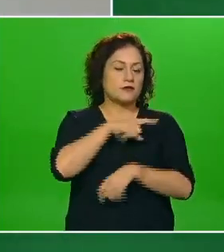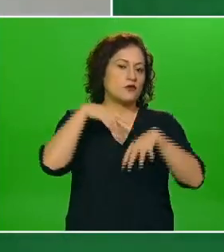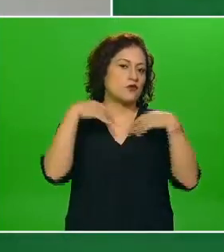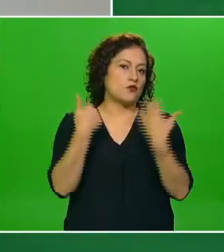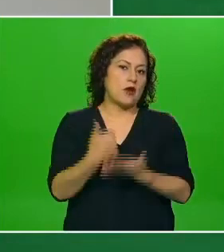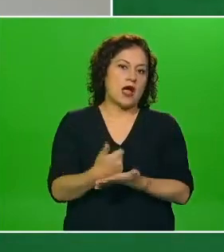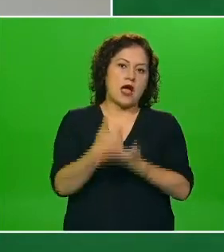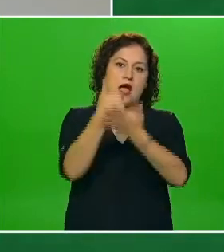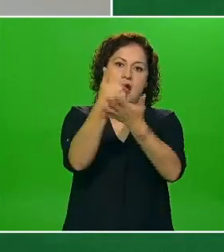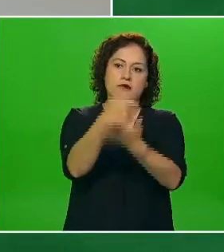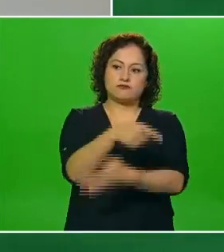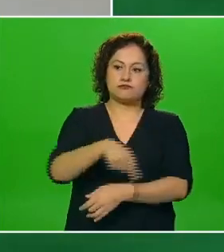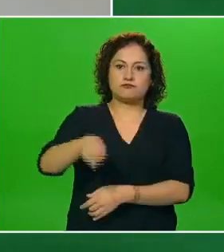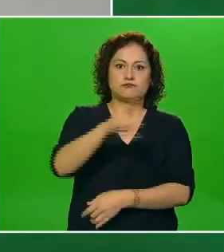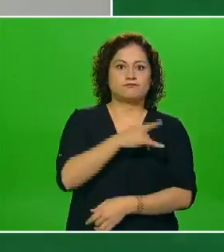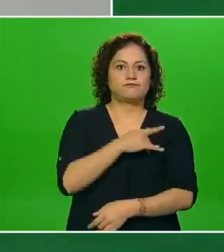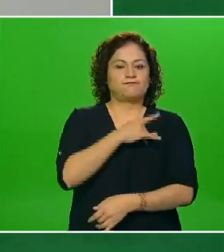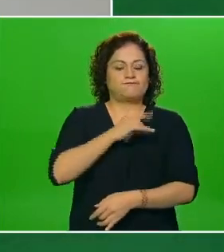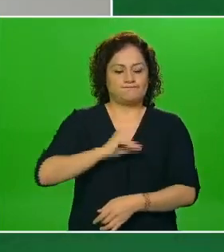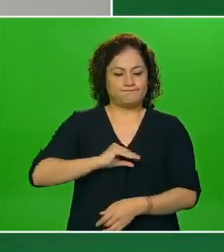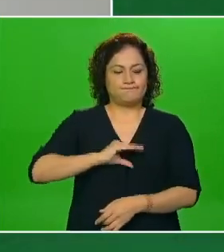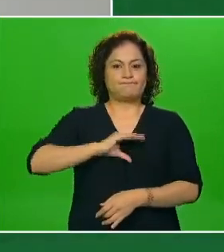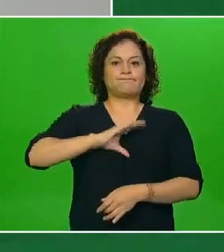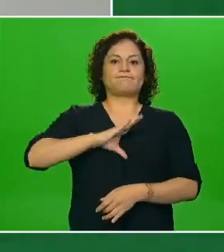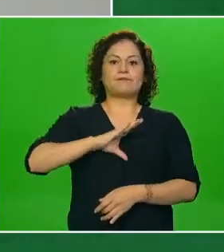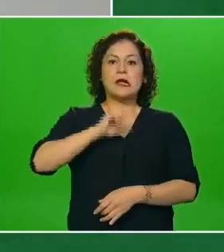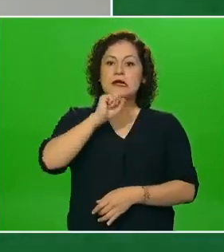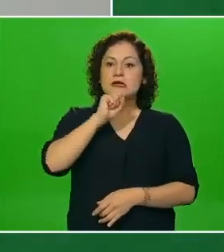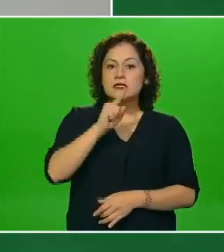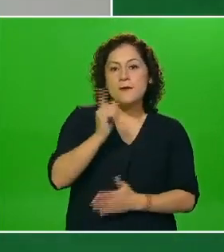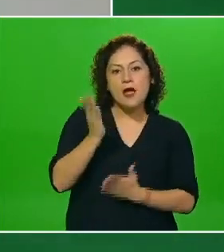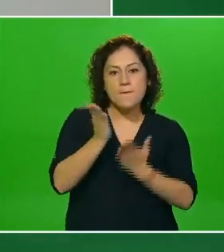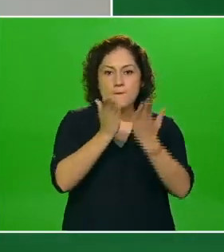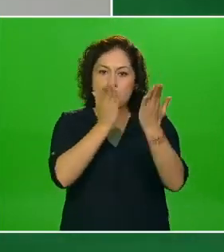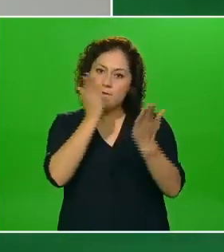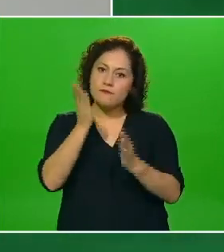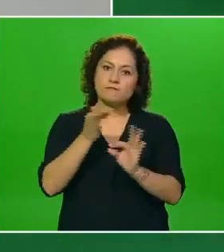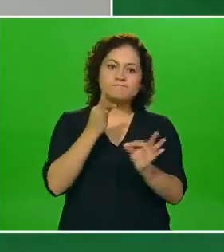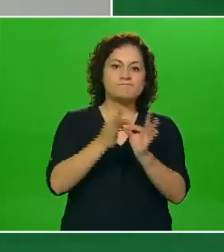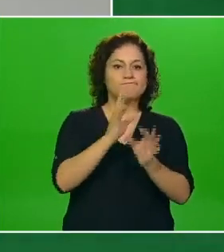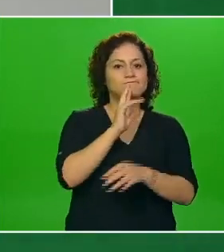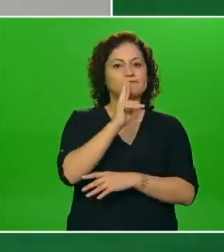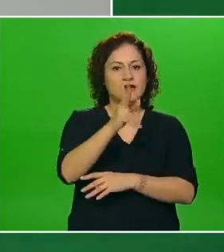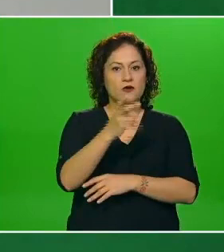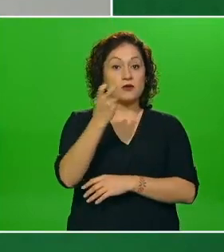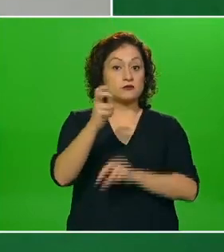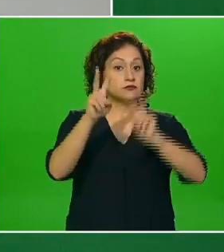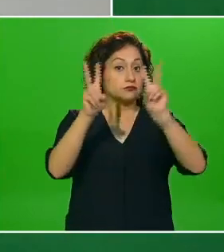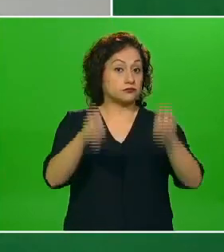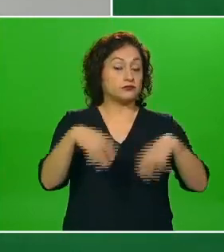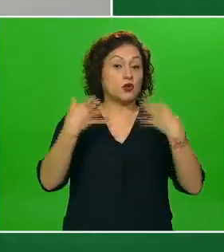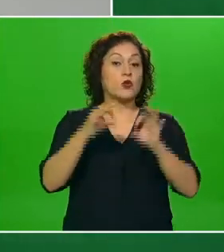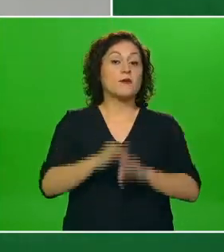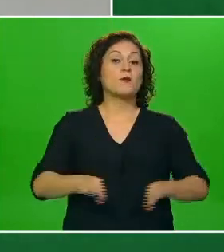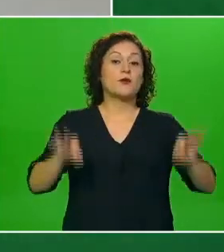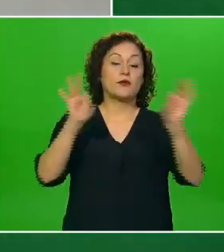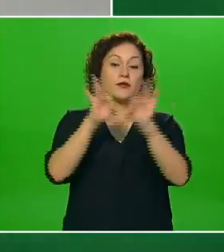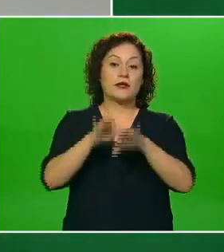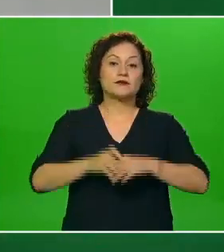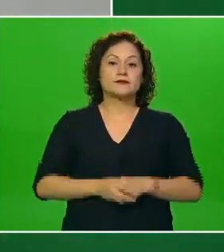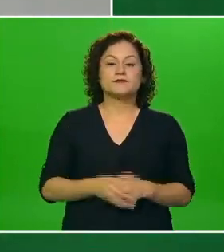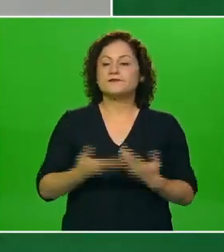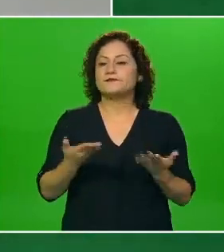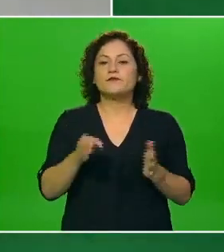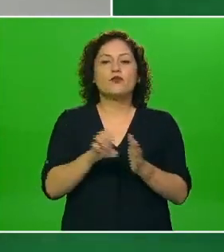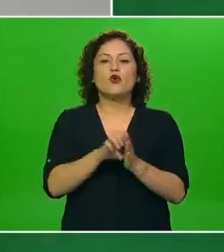autoestima y un adecuado rendimiento escolar entonces definitivamente es un tema de importancia si hubiera que decirlo